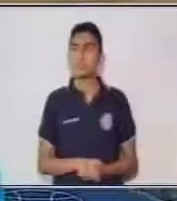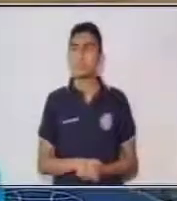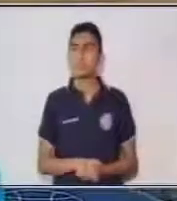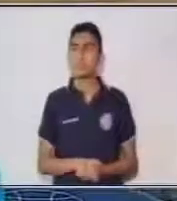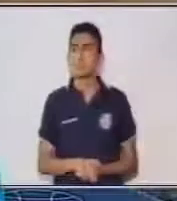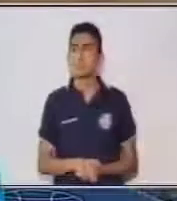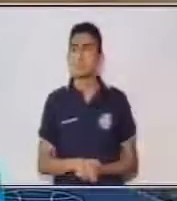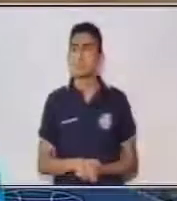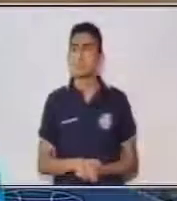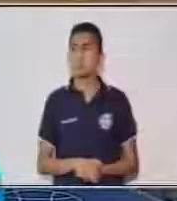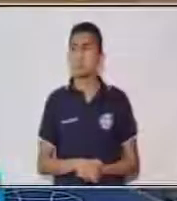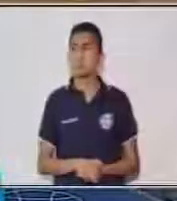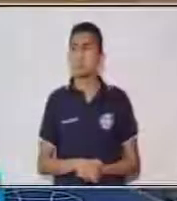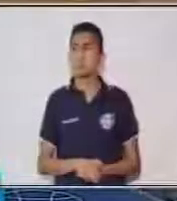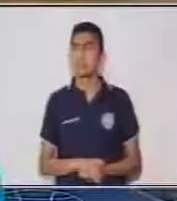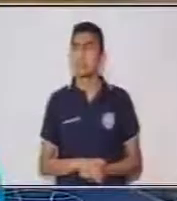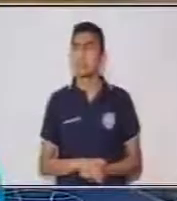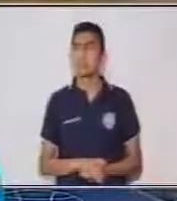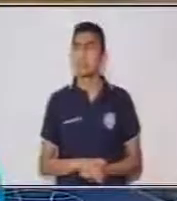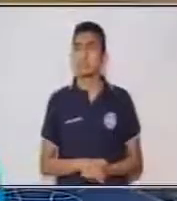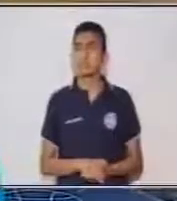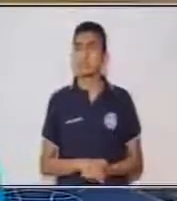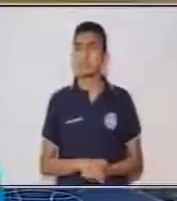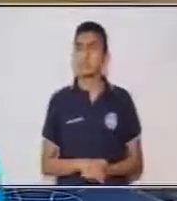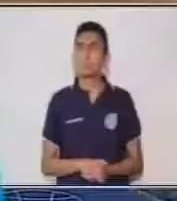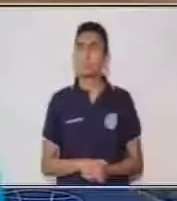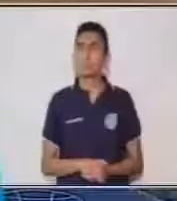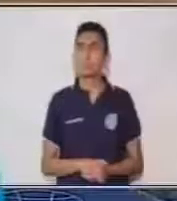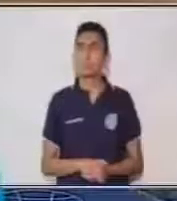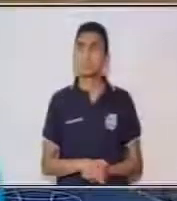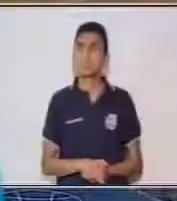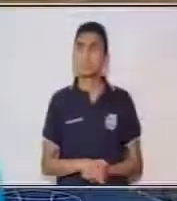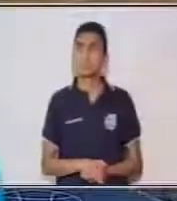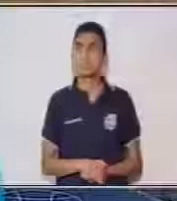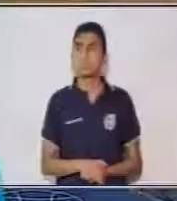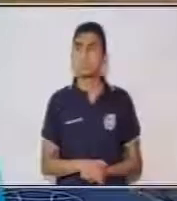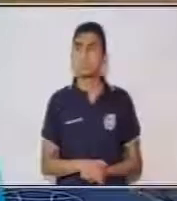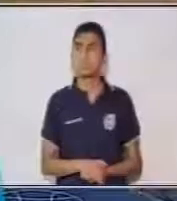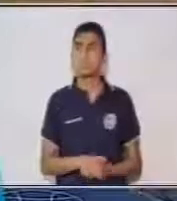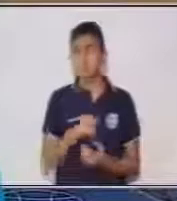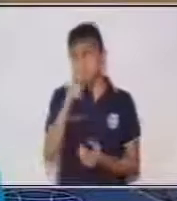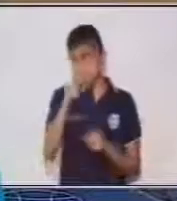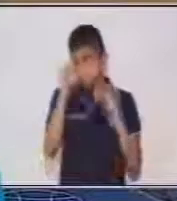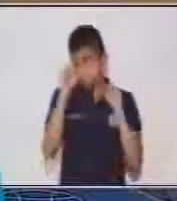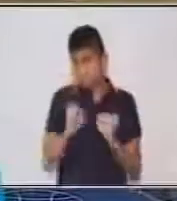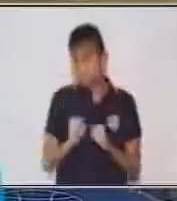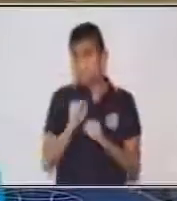Entonces, tú puedes venir e indicar